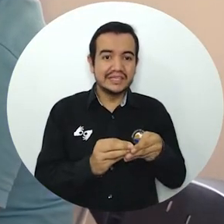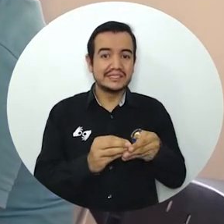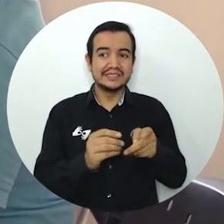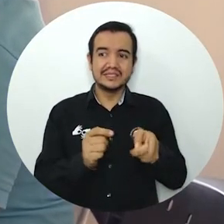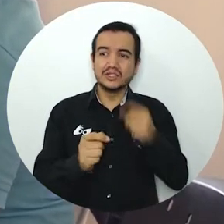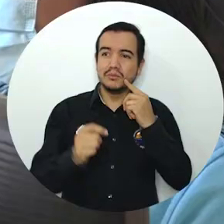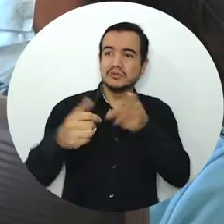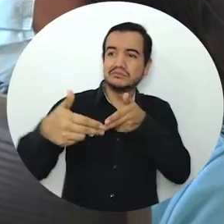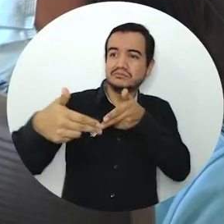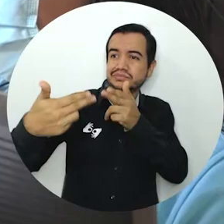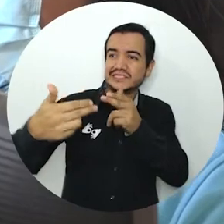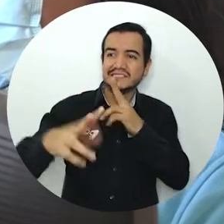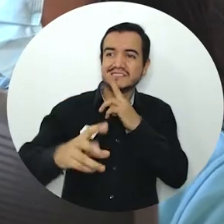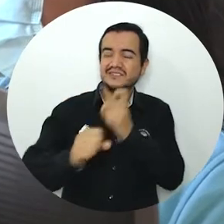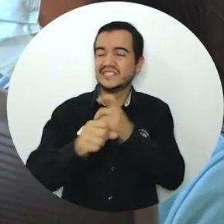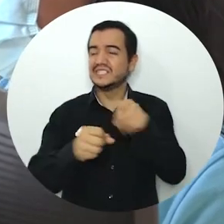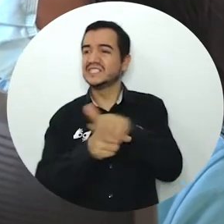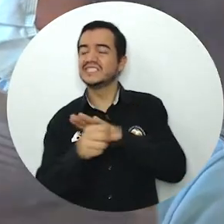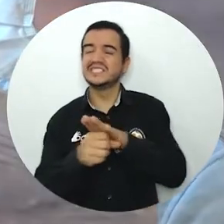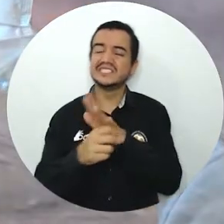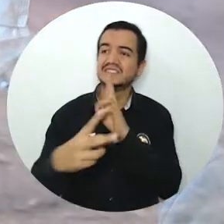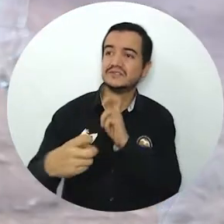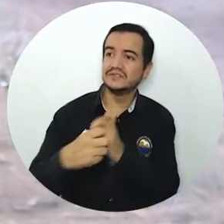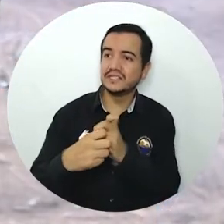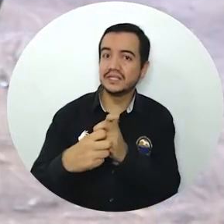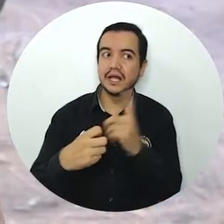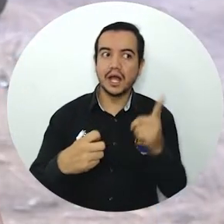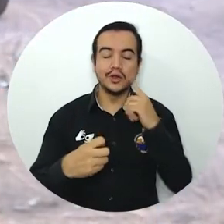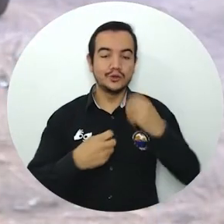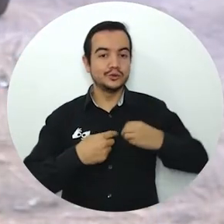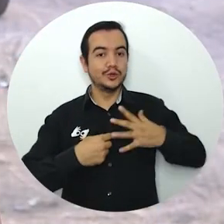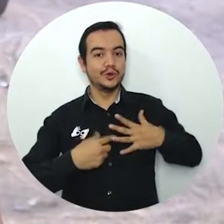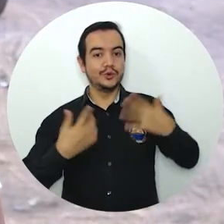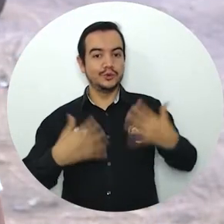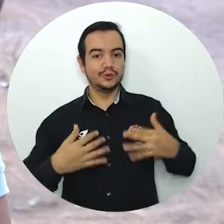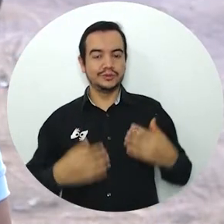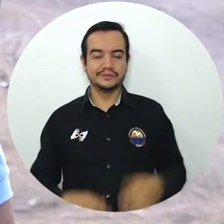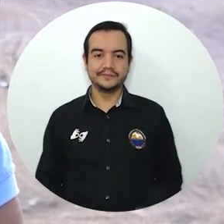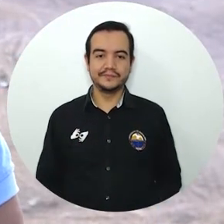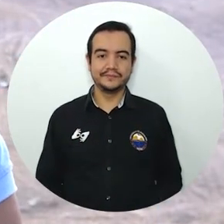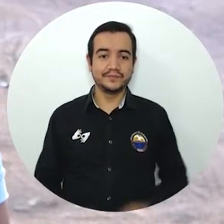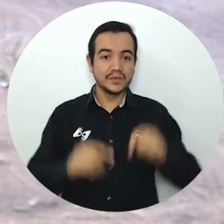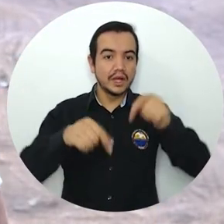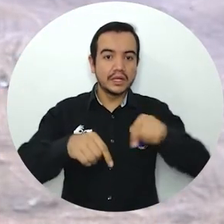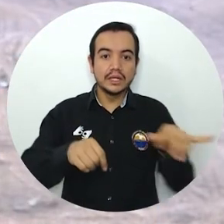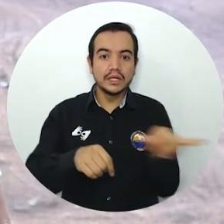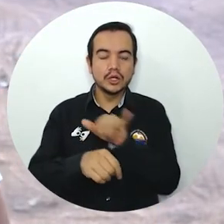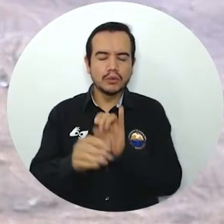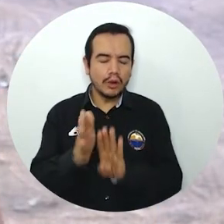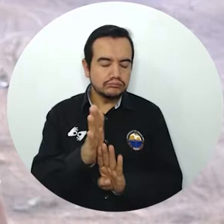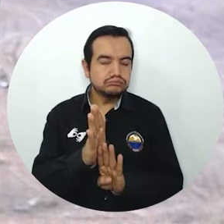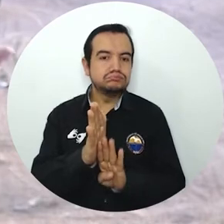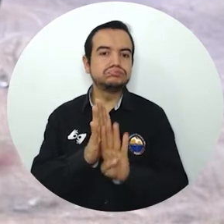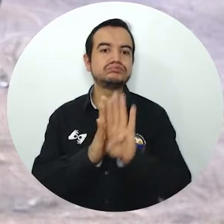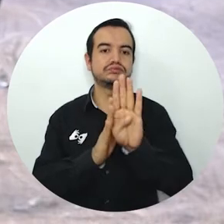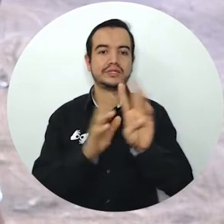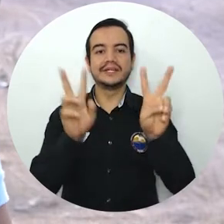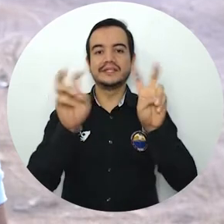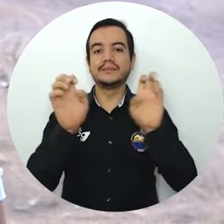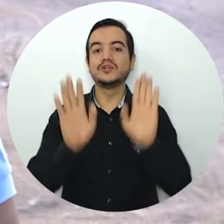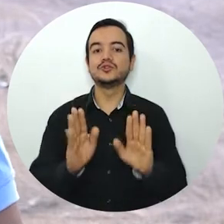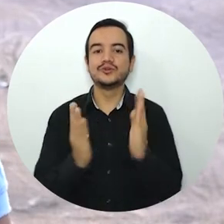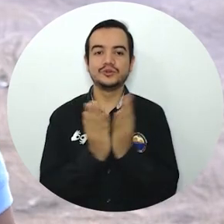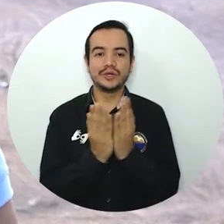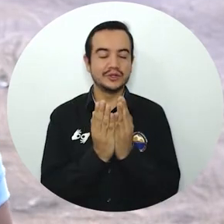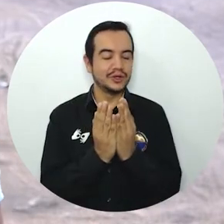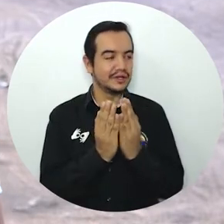excelente oportunidad. Es un gran paso que tenemos aquí en el municipio con referencia a la educación. Estamos haciendo historias y gracias a la Universidad